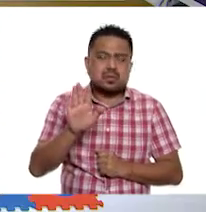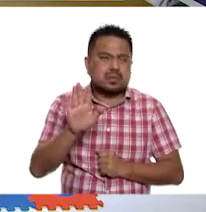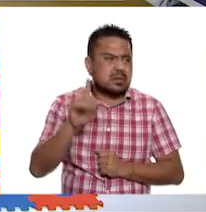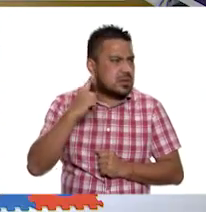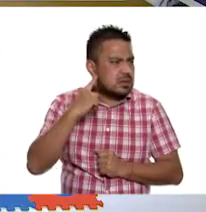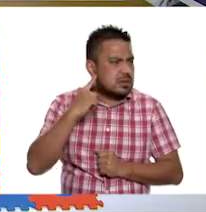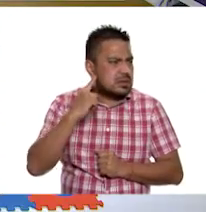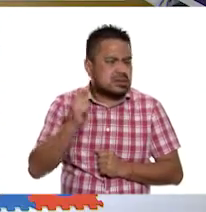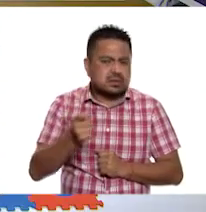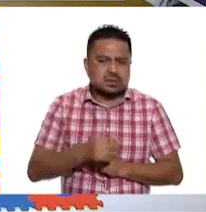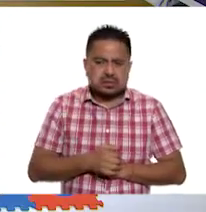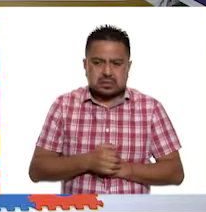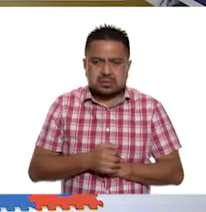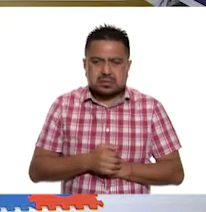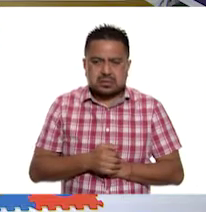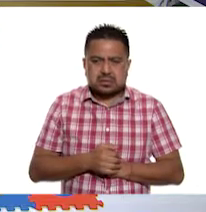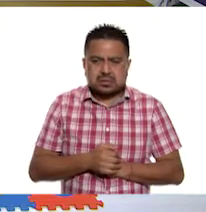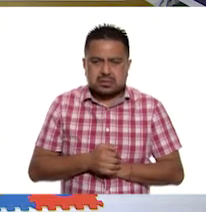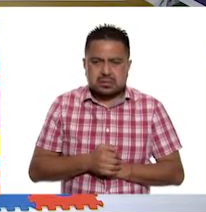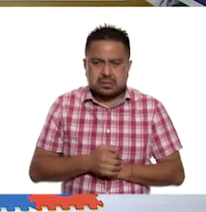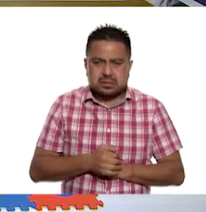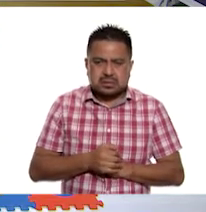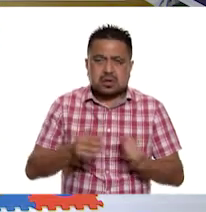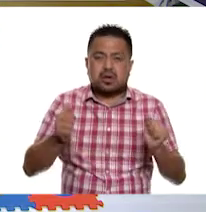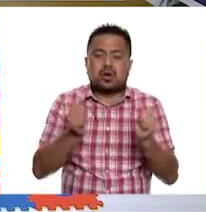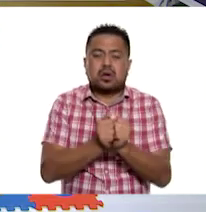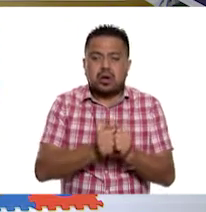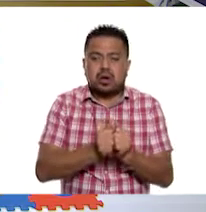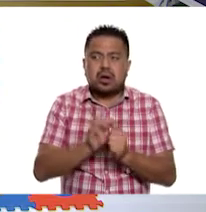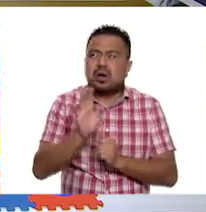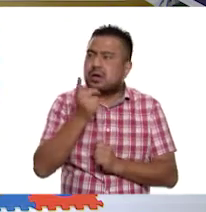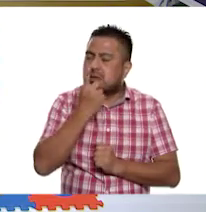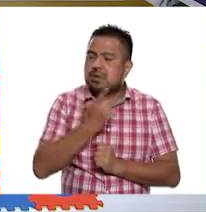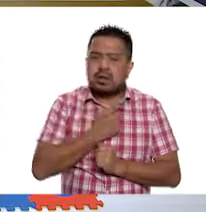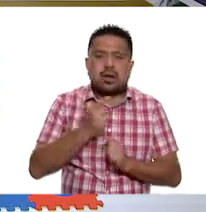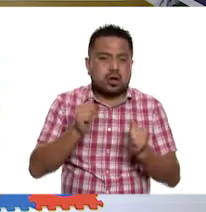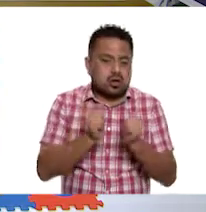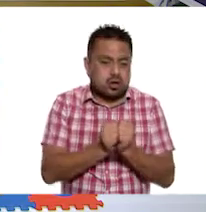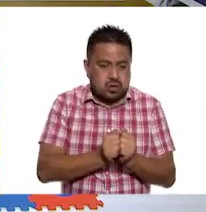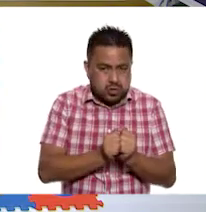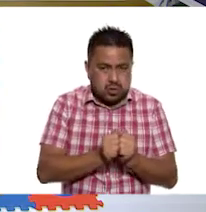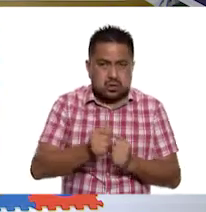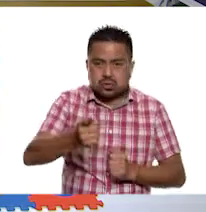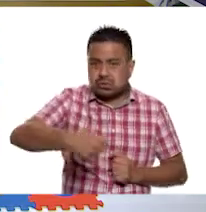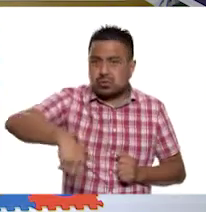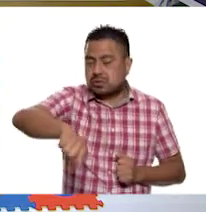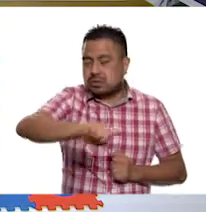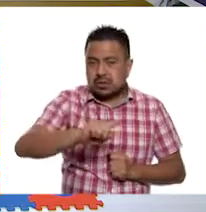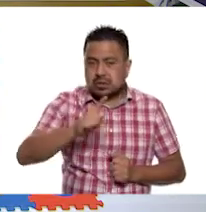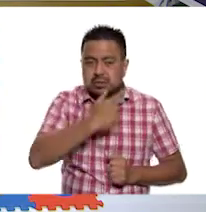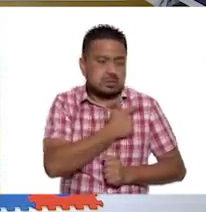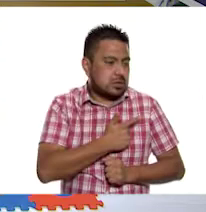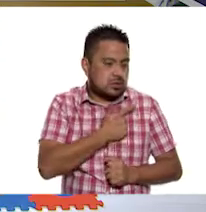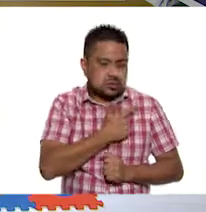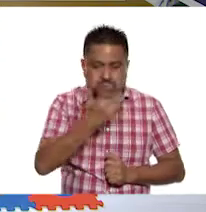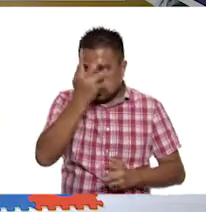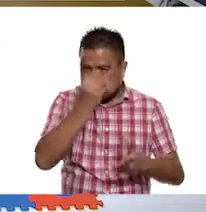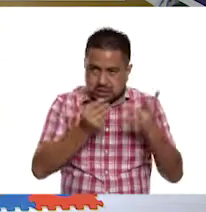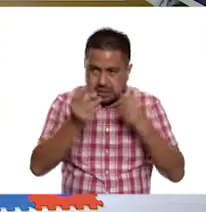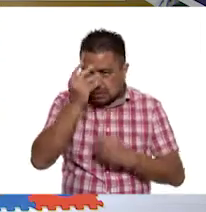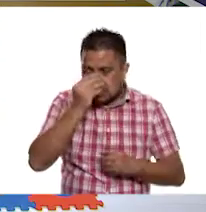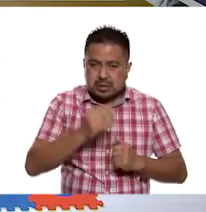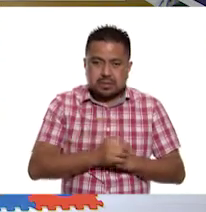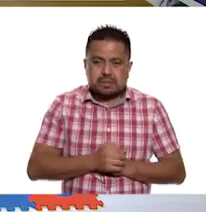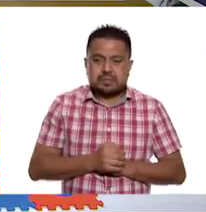va. Aprender con ustedes me gusta. Con ustedes... Me están diciendo. Me gusta aprender. Con... Ah,